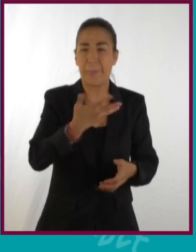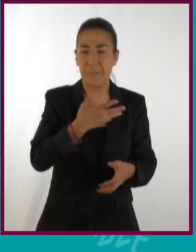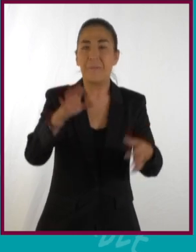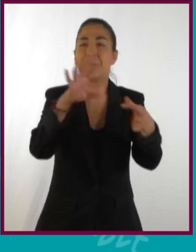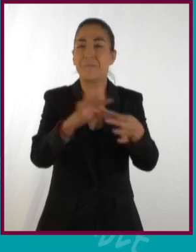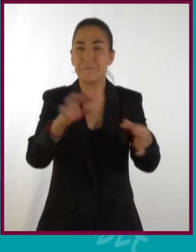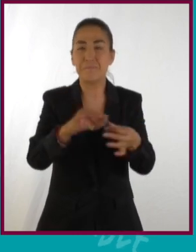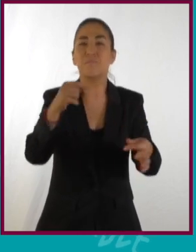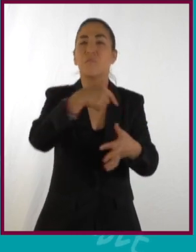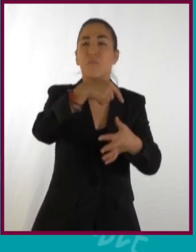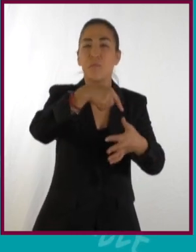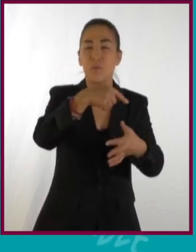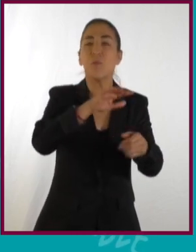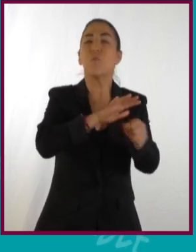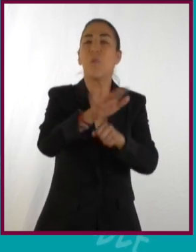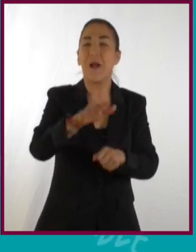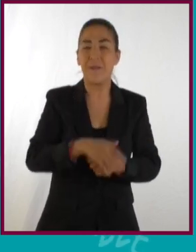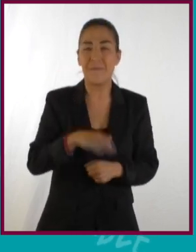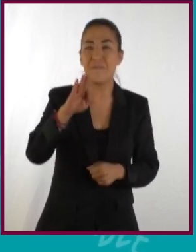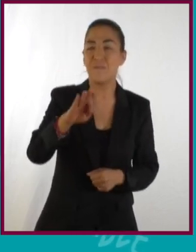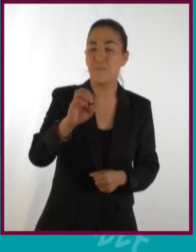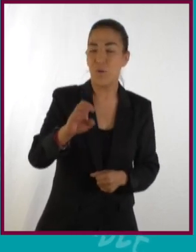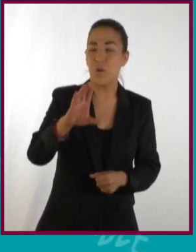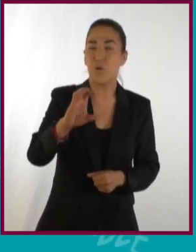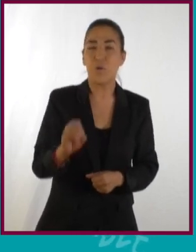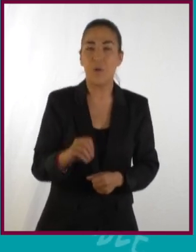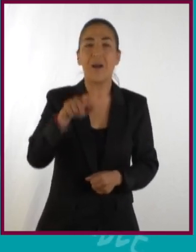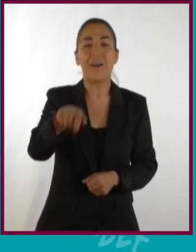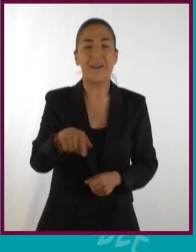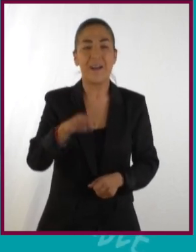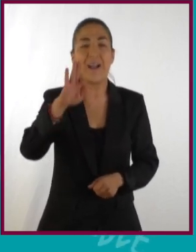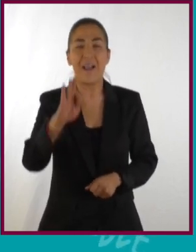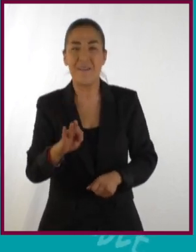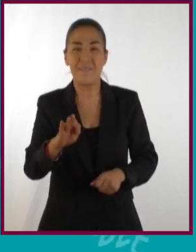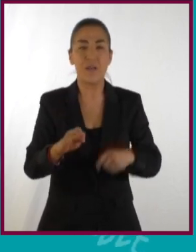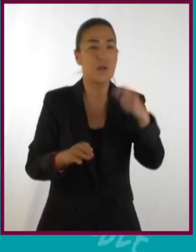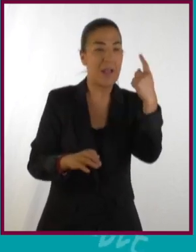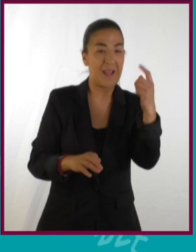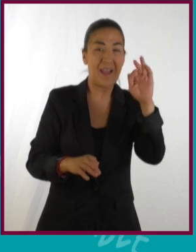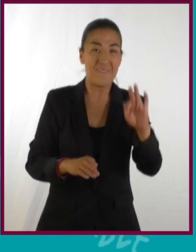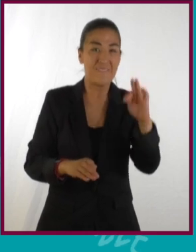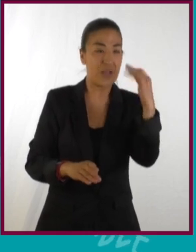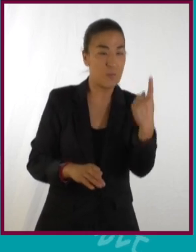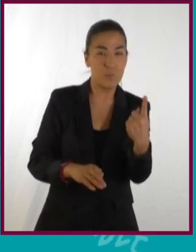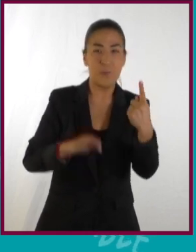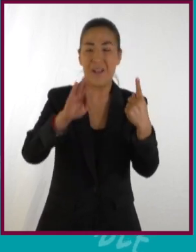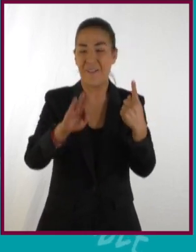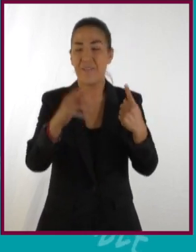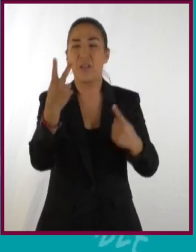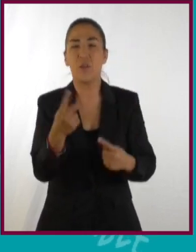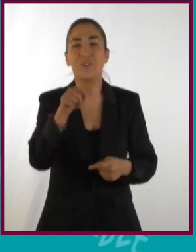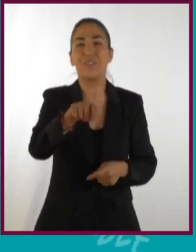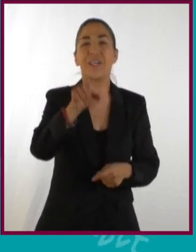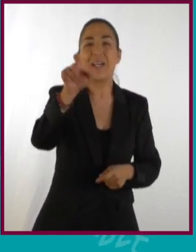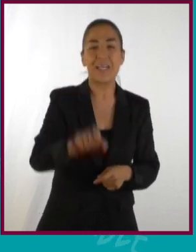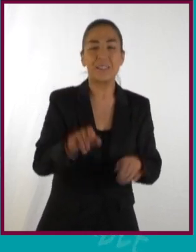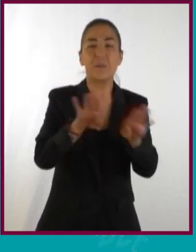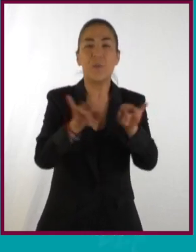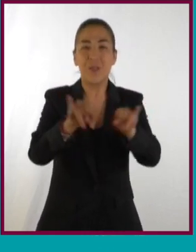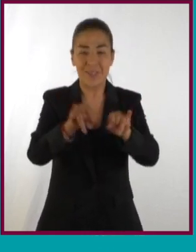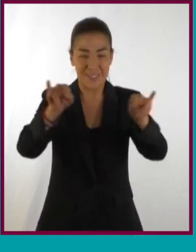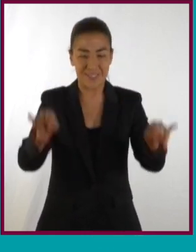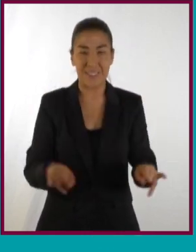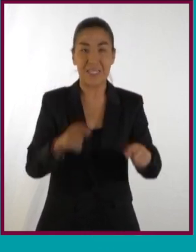dos ejes. Tenemos varios puntos importantes, como los focos, que podemos llamarlos F y F'. Estos son